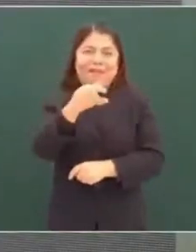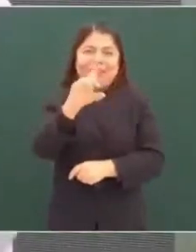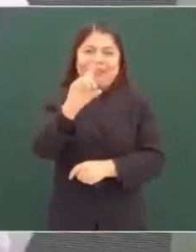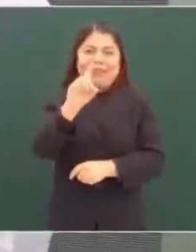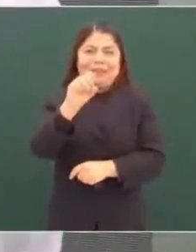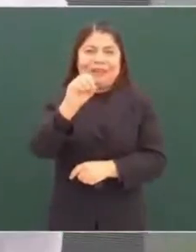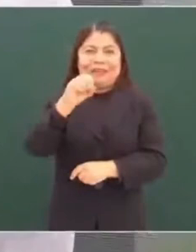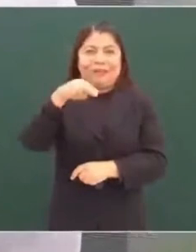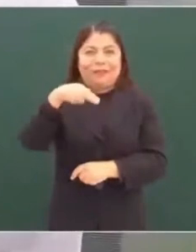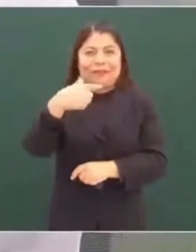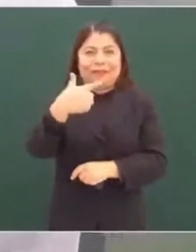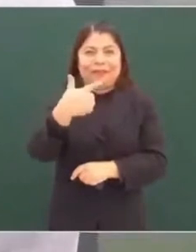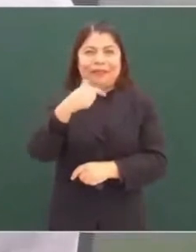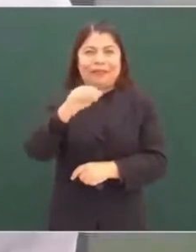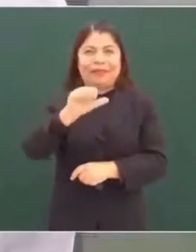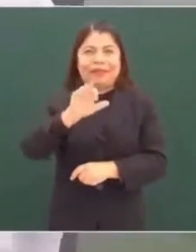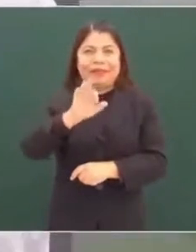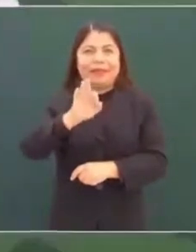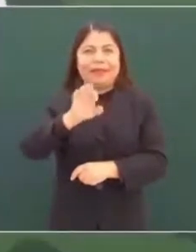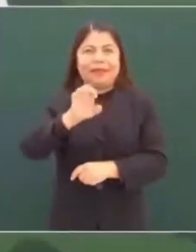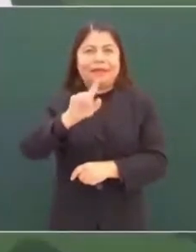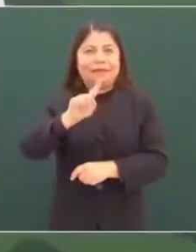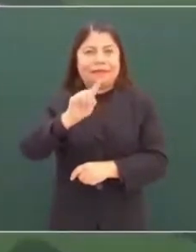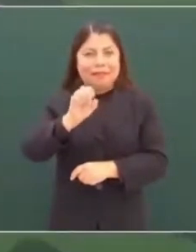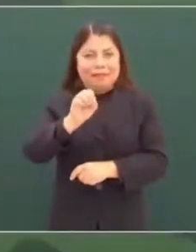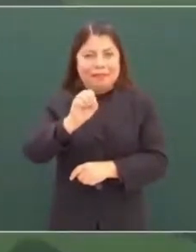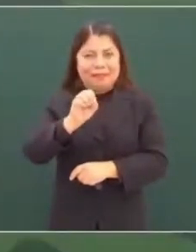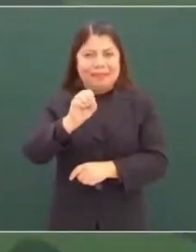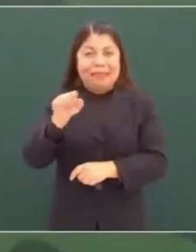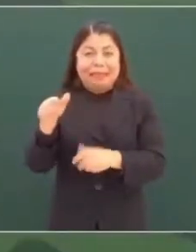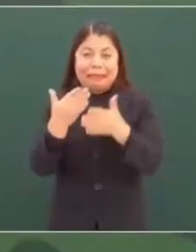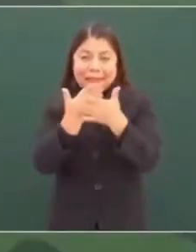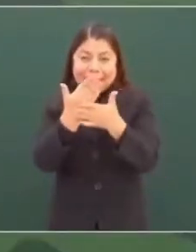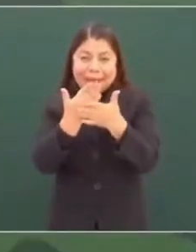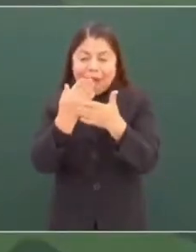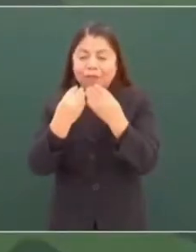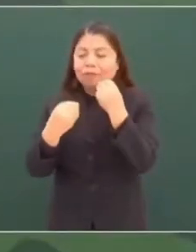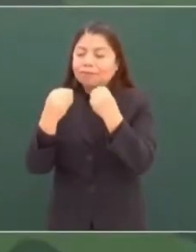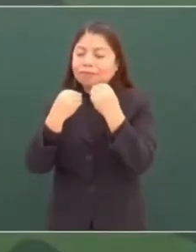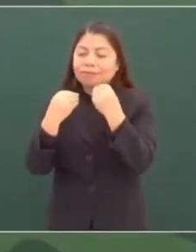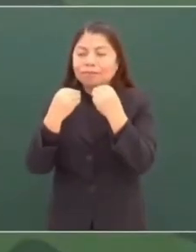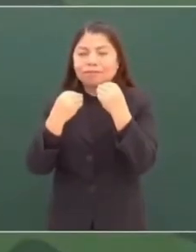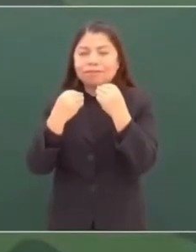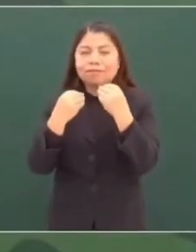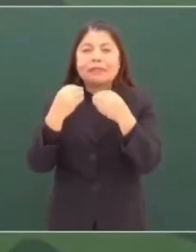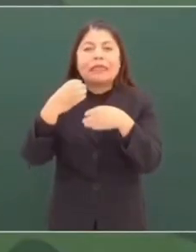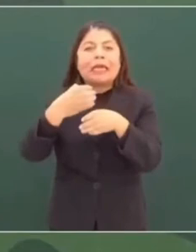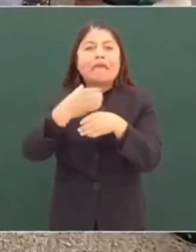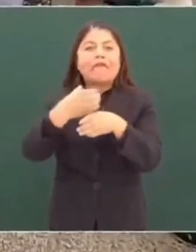Y desayunamos, terminamos de desayunar y un café.